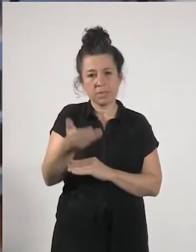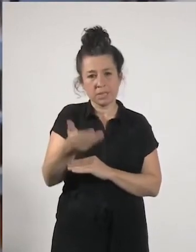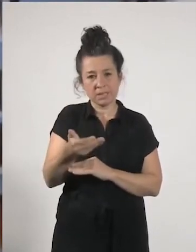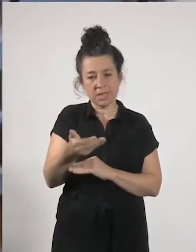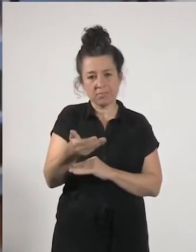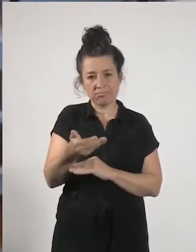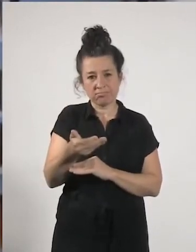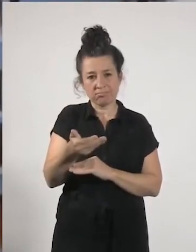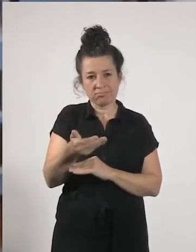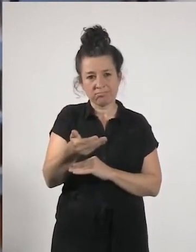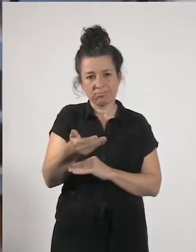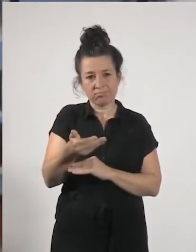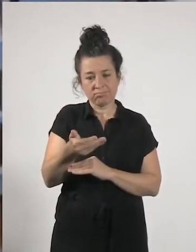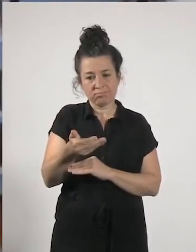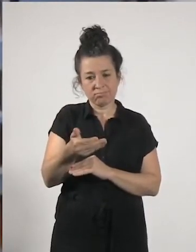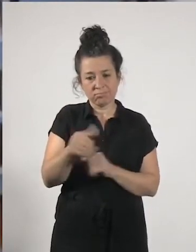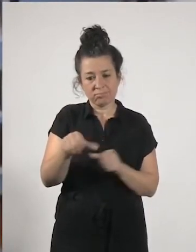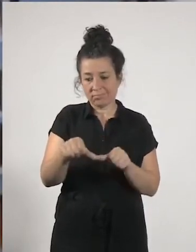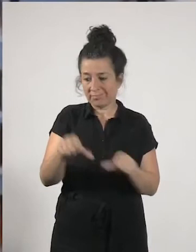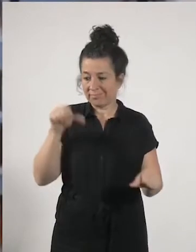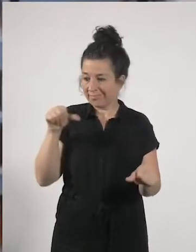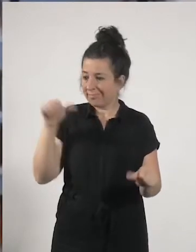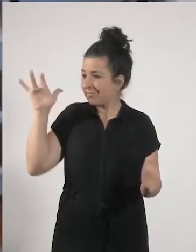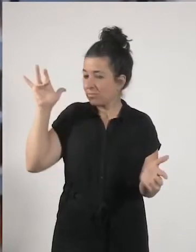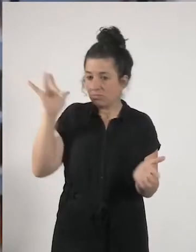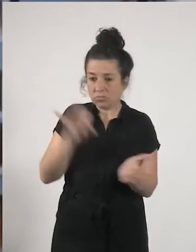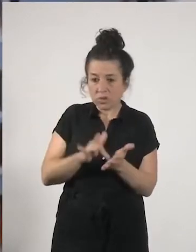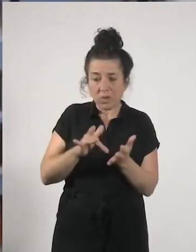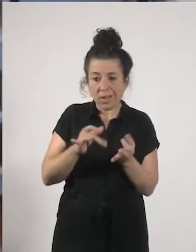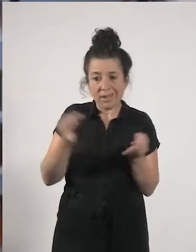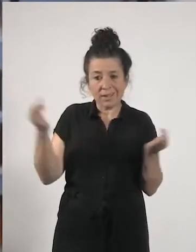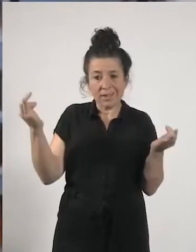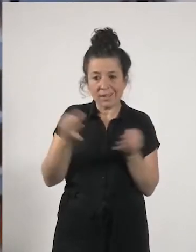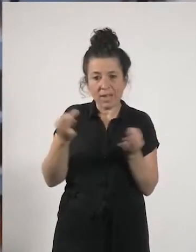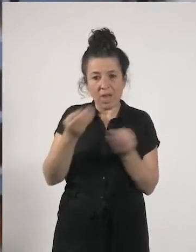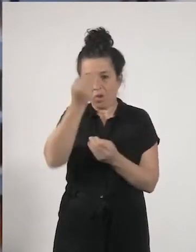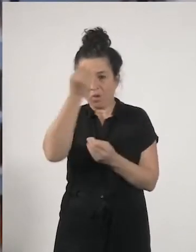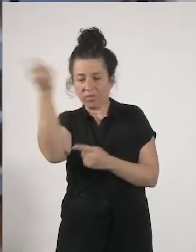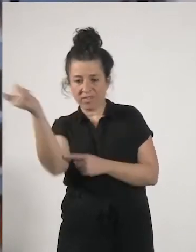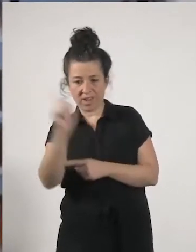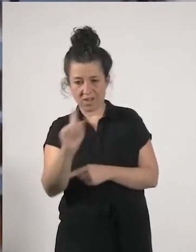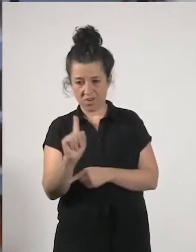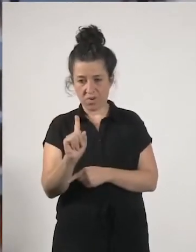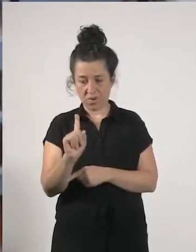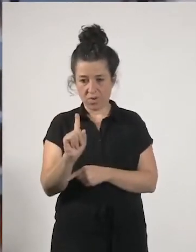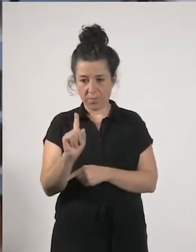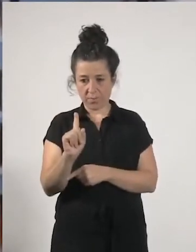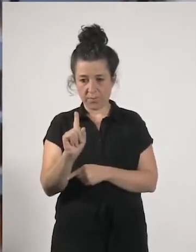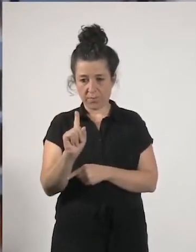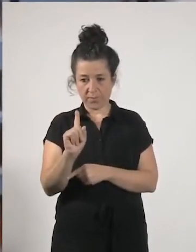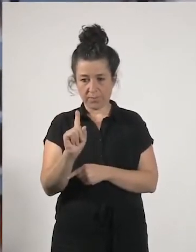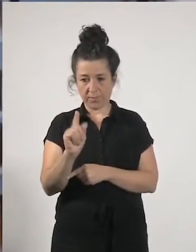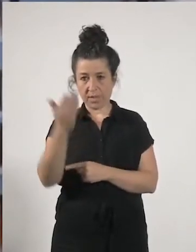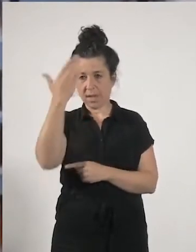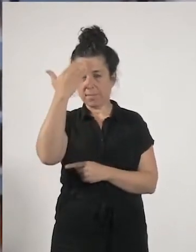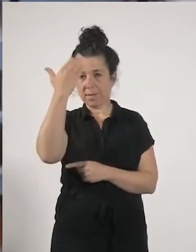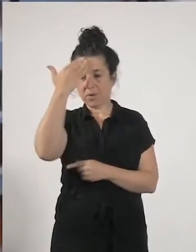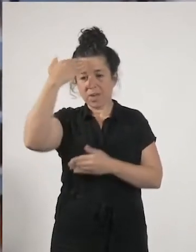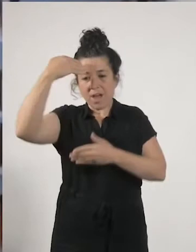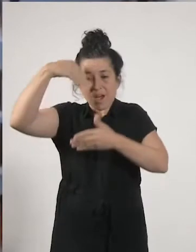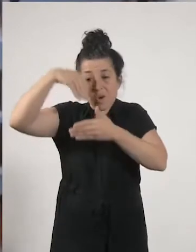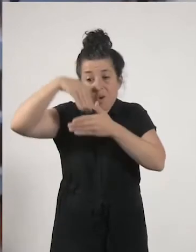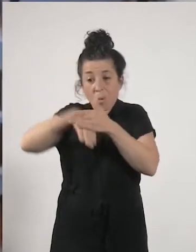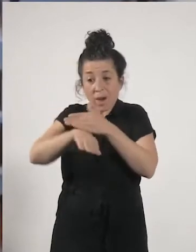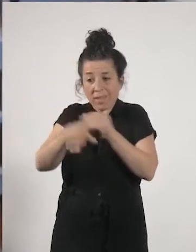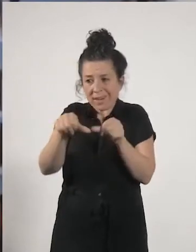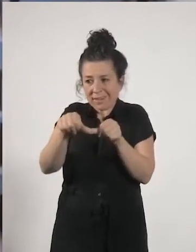vista lo que lo que ha sucedido es decir no guardar en la memoria todo todo lo que ha